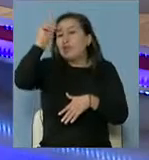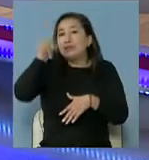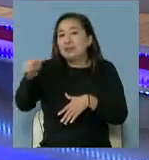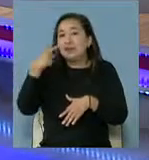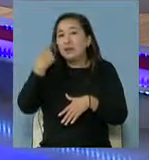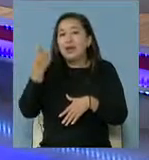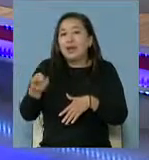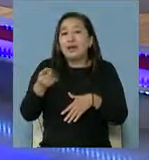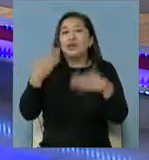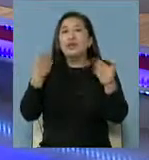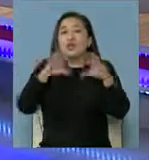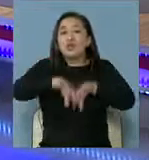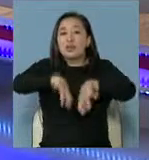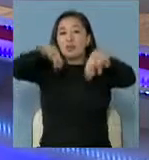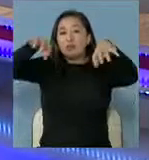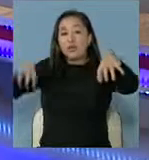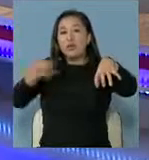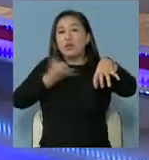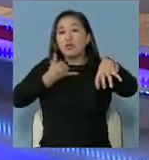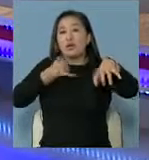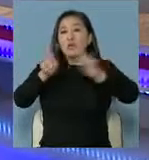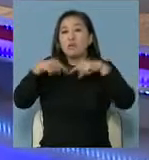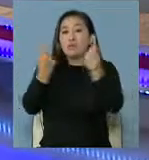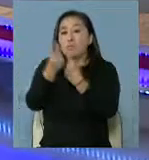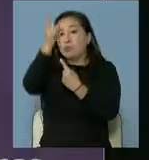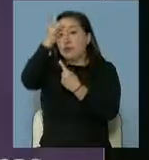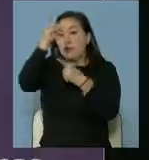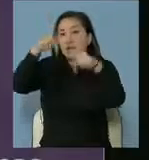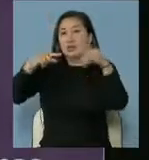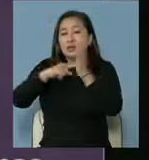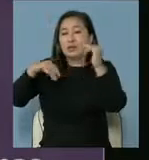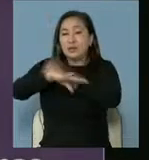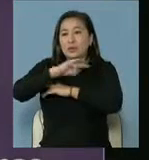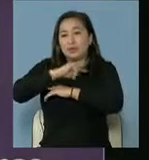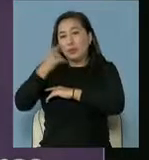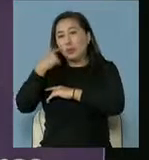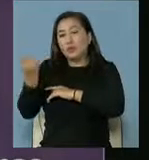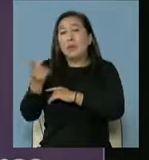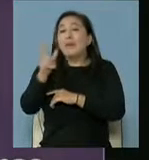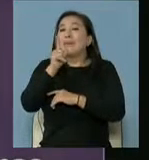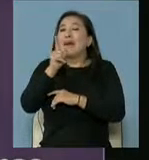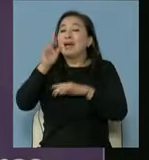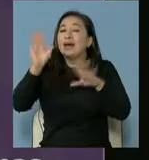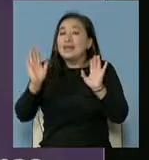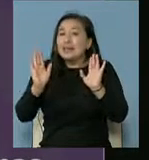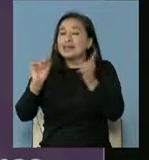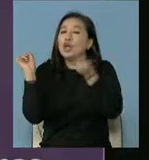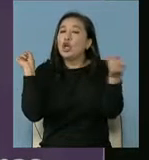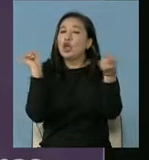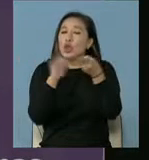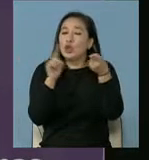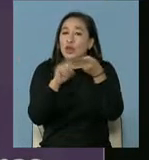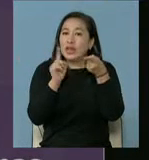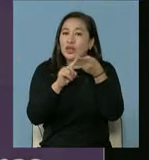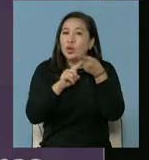policiales que están aislados en diferentes comisarías de San Salvador de Jujuy por ser un contacto